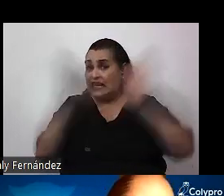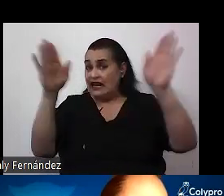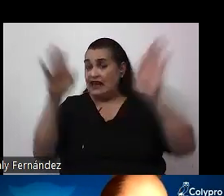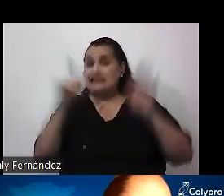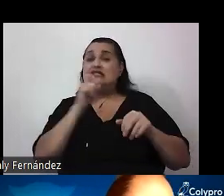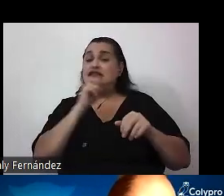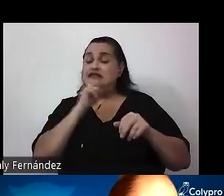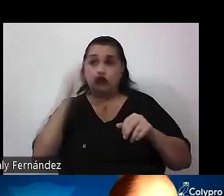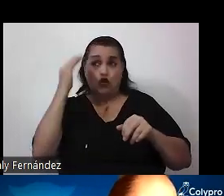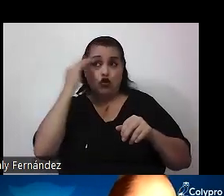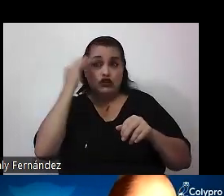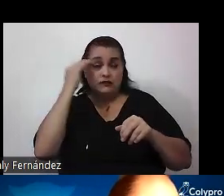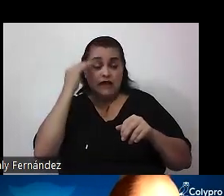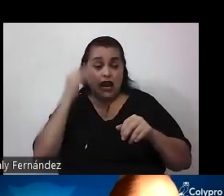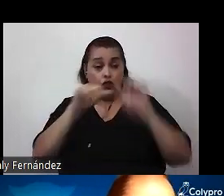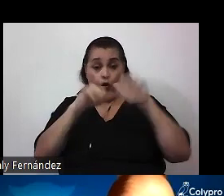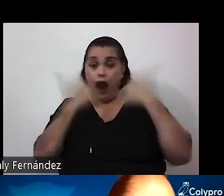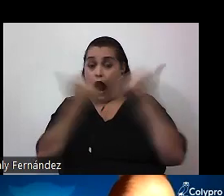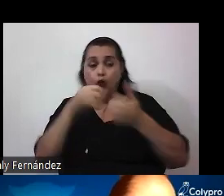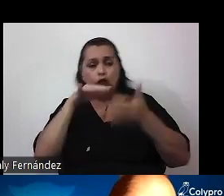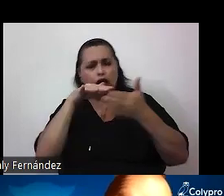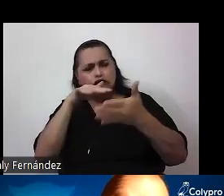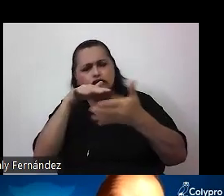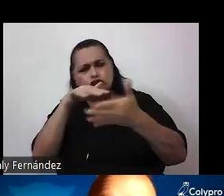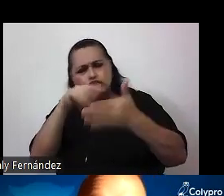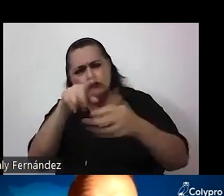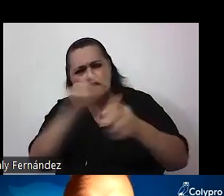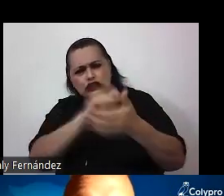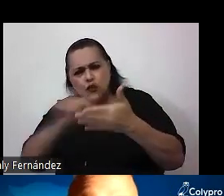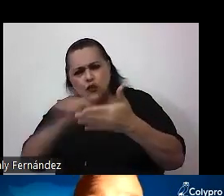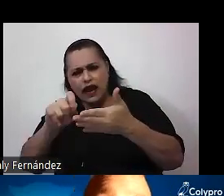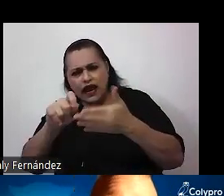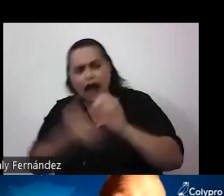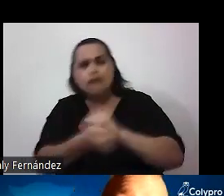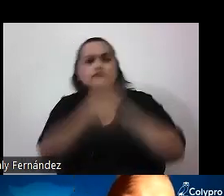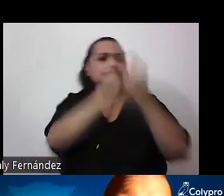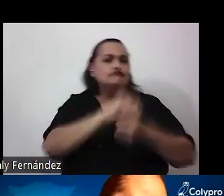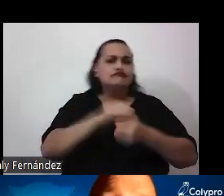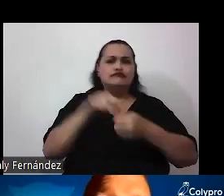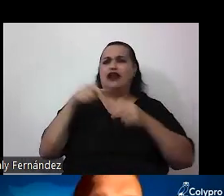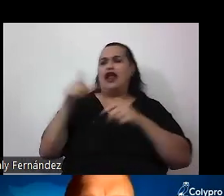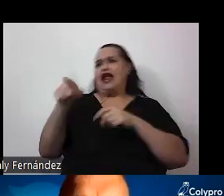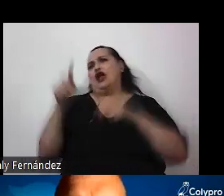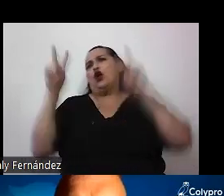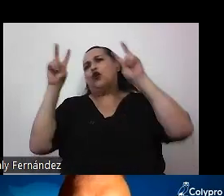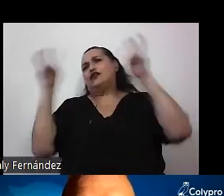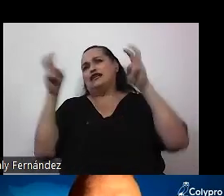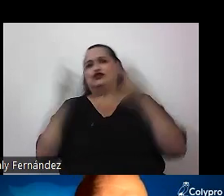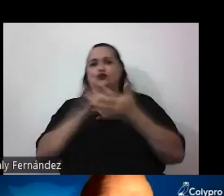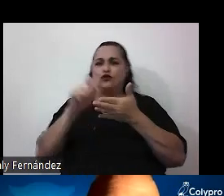conocimiento adquirido en el aula de la escuela se transponga fuera del contexto escolar, y esto ya es un problema de base importante.